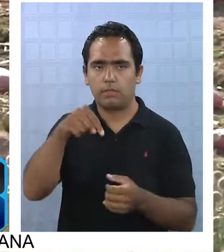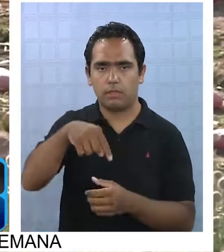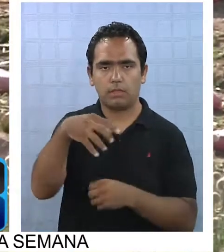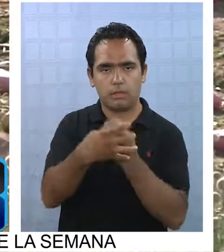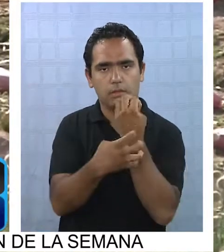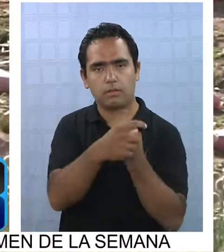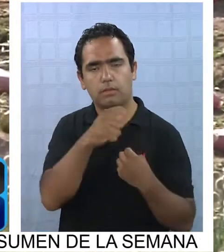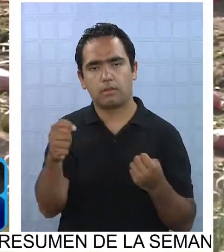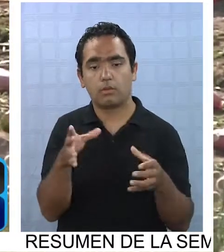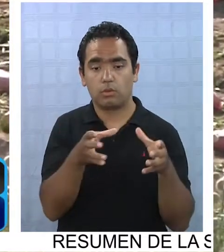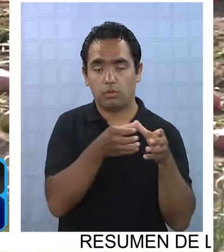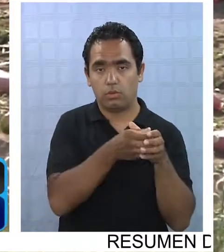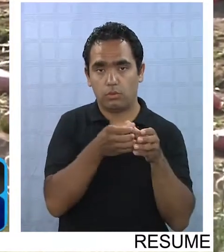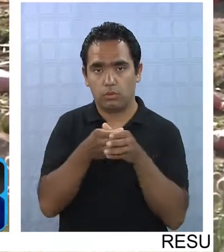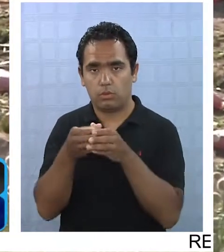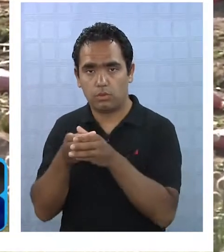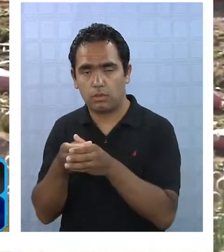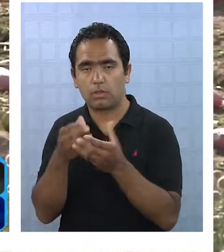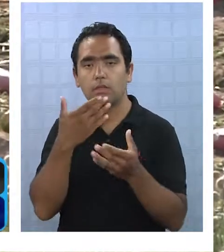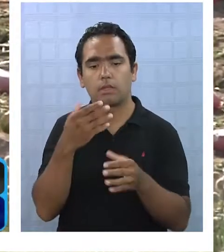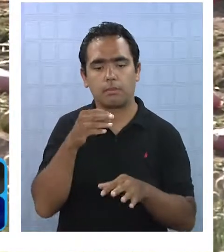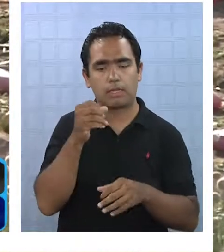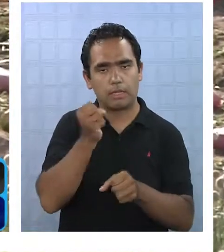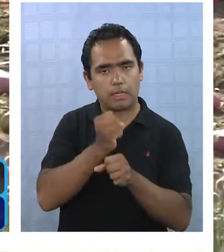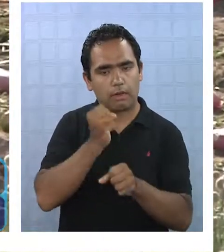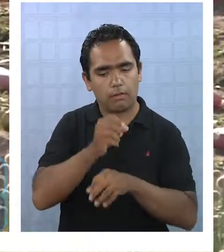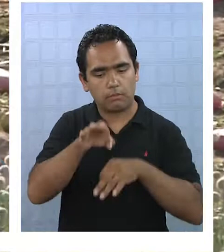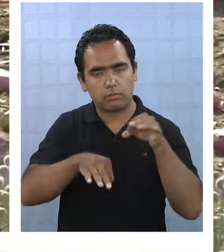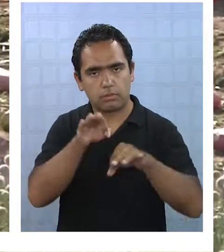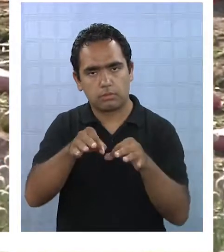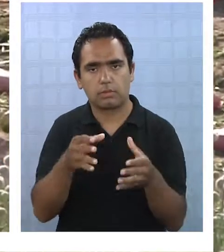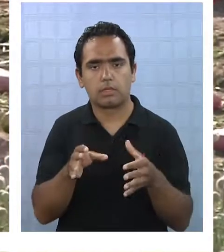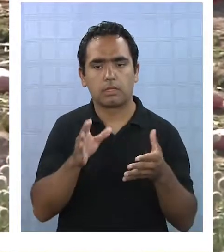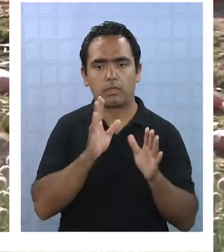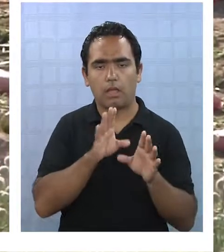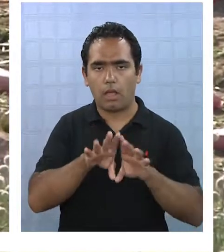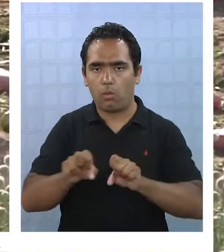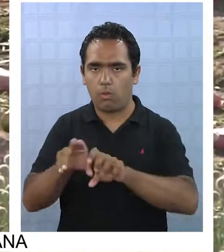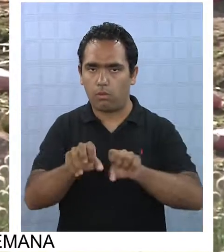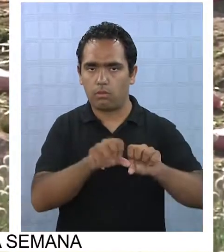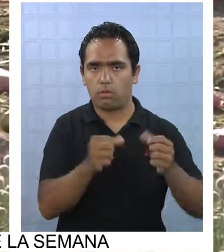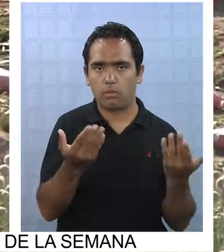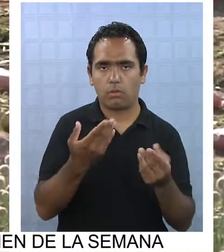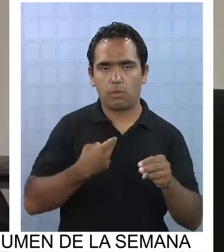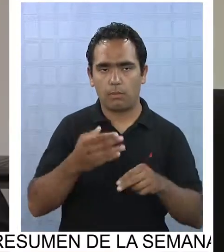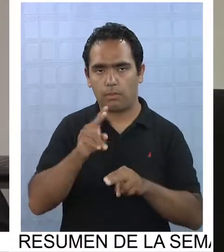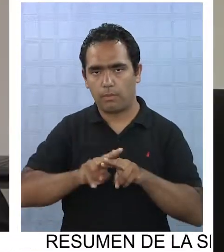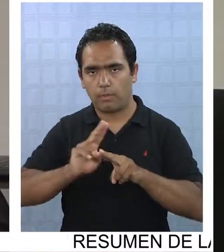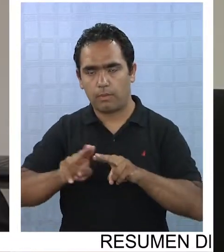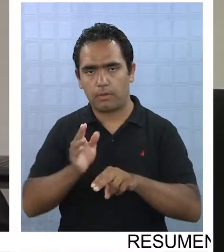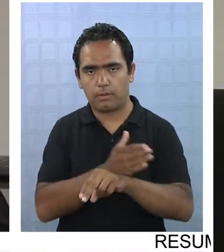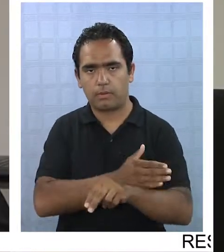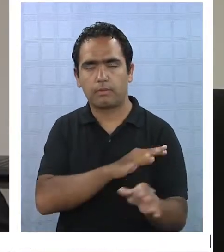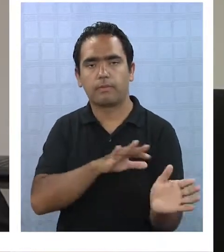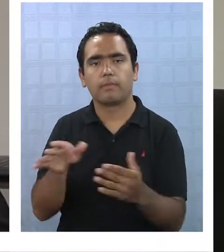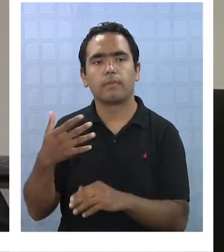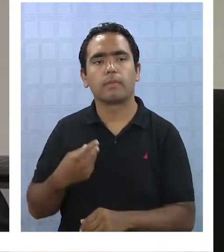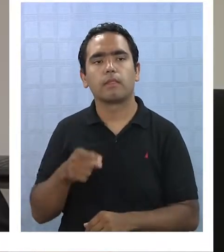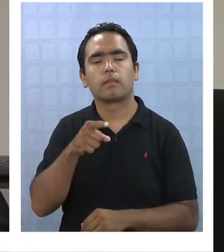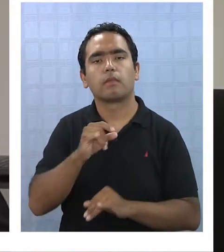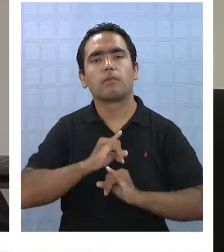Organizaciones y la comunidad agrícola se organizan para enfrentar. Estamos recopilando información a través de